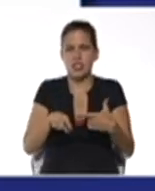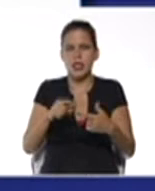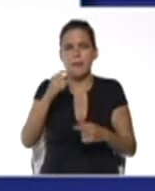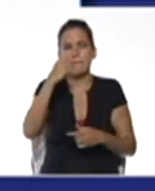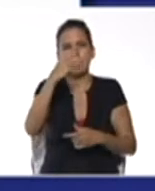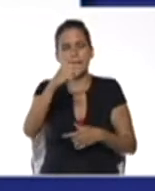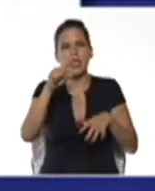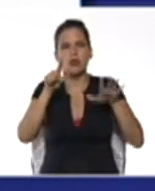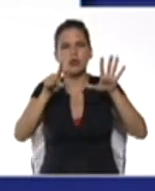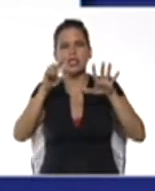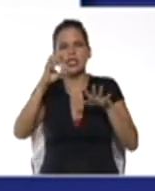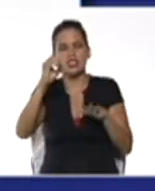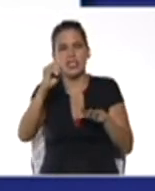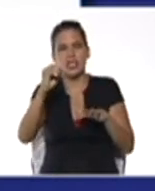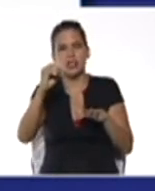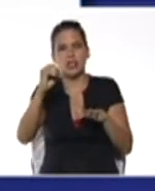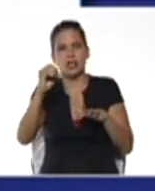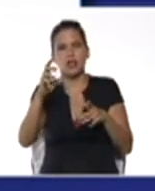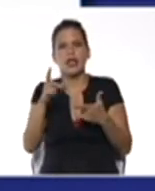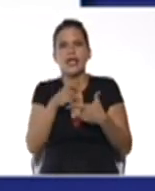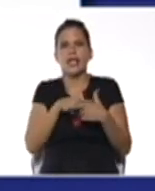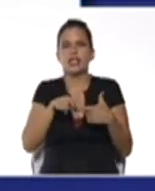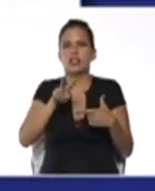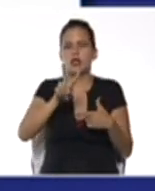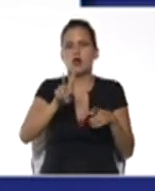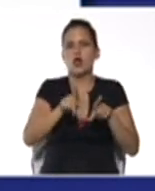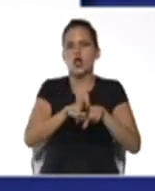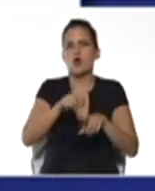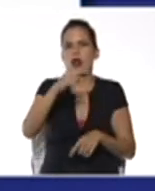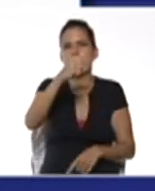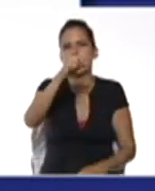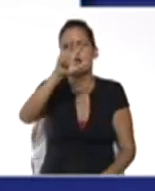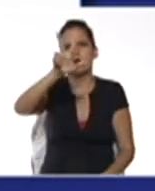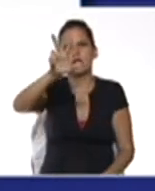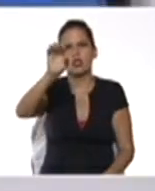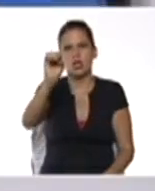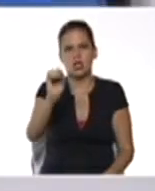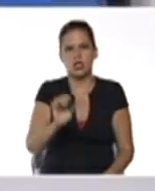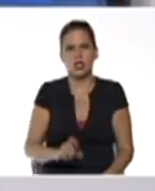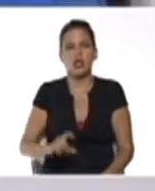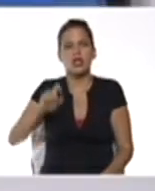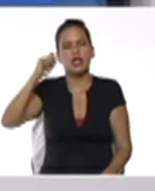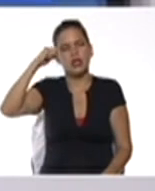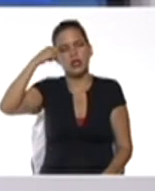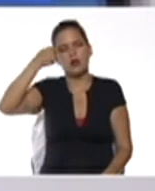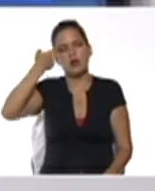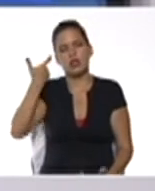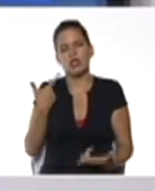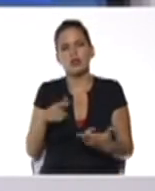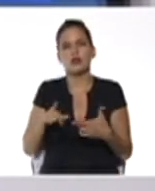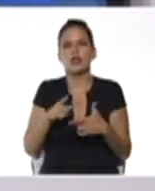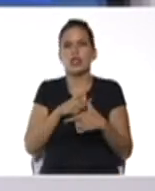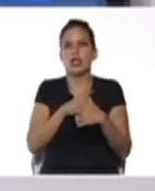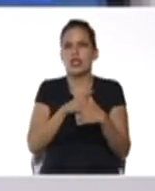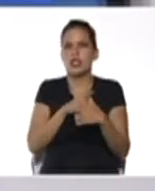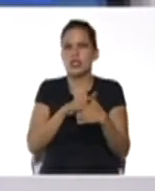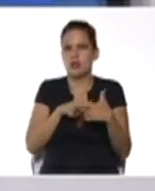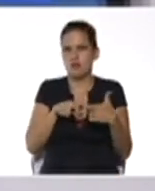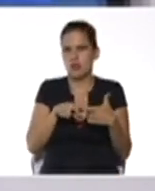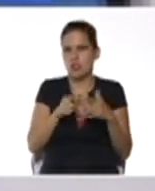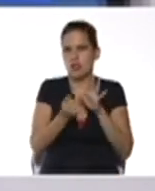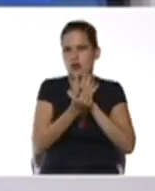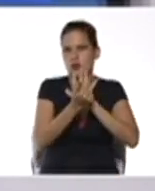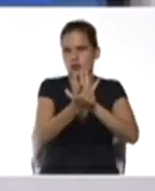entre 2 se obtiene menos 30 recordando que hay que dividir los signos menos por más menos y